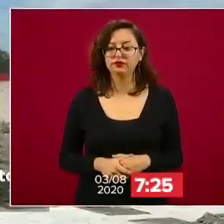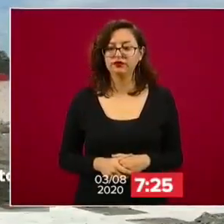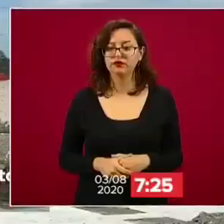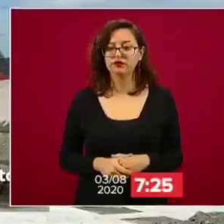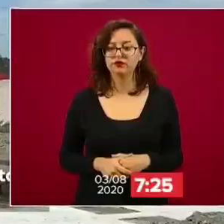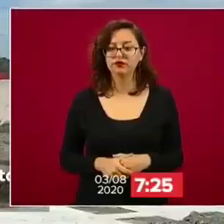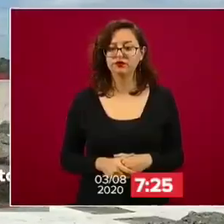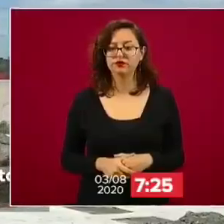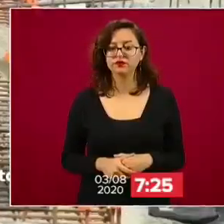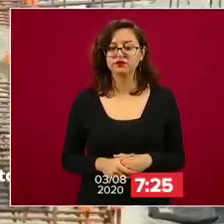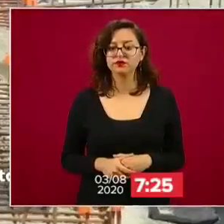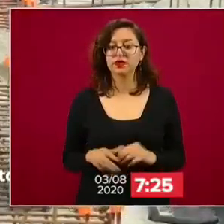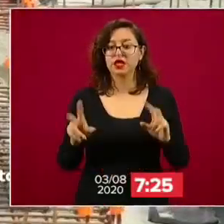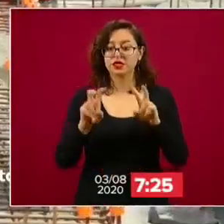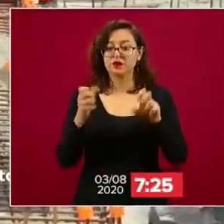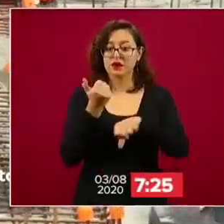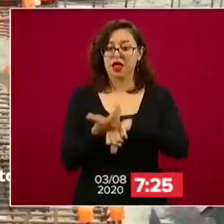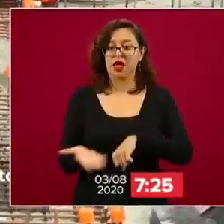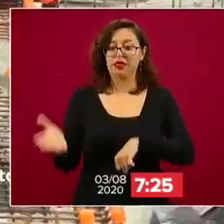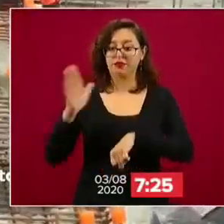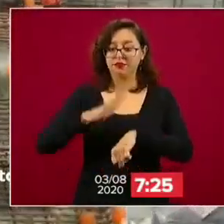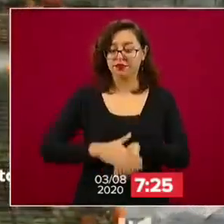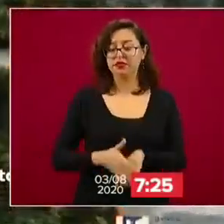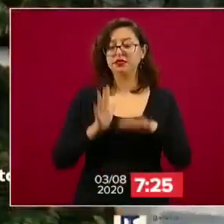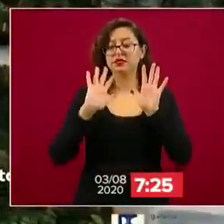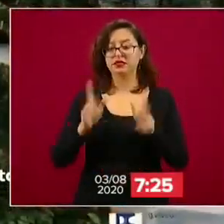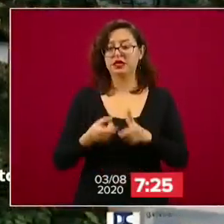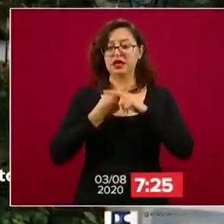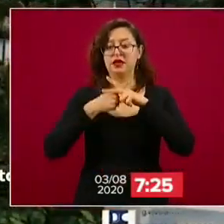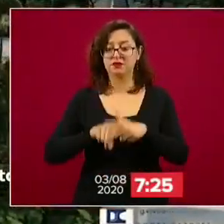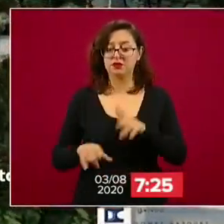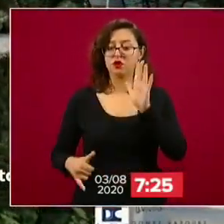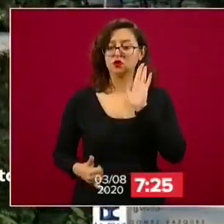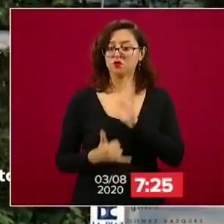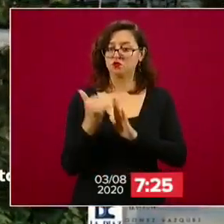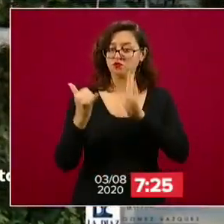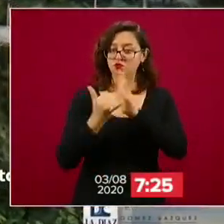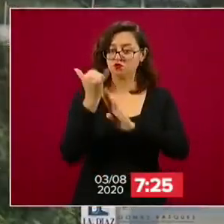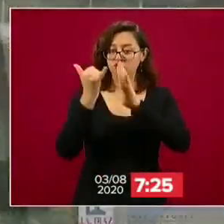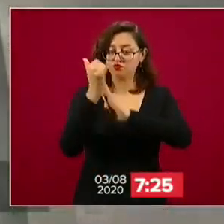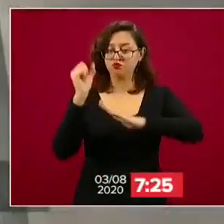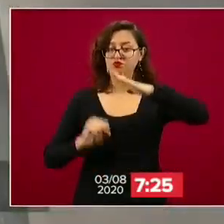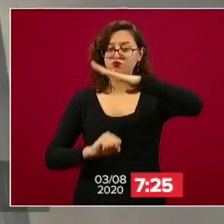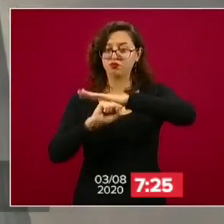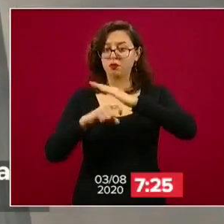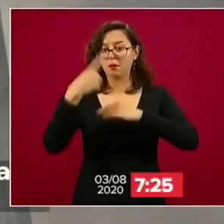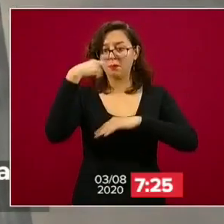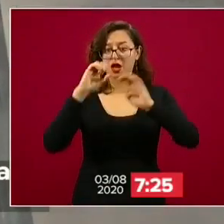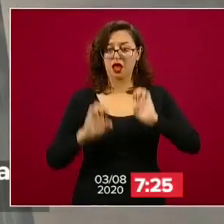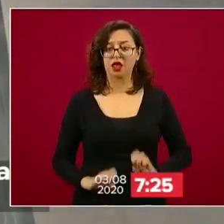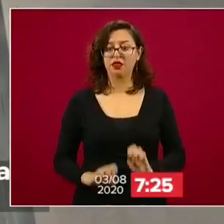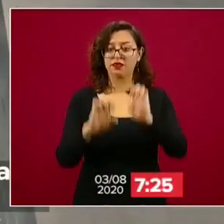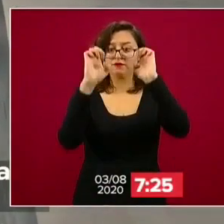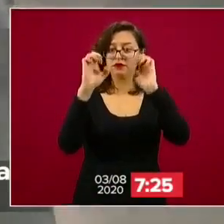En el área administrativa se concluyó la construcción de las plataformas e inicio de la cimentación de los edificios de telecomunicaciones,